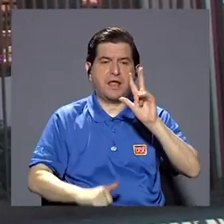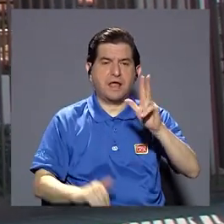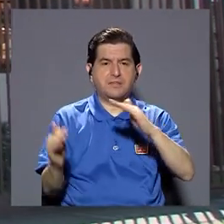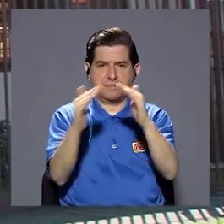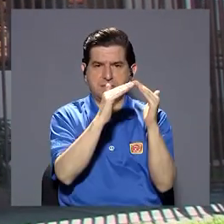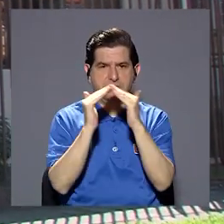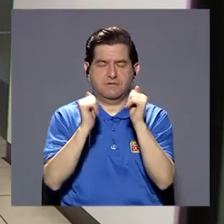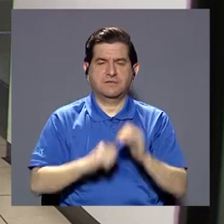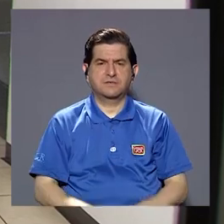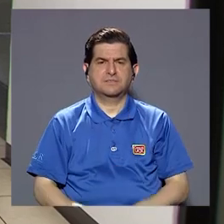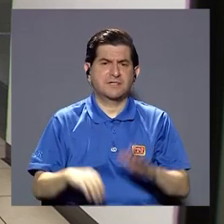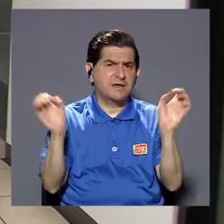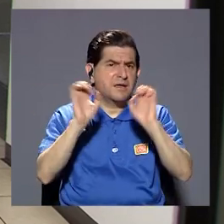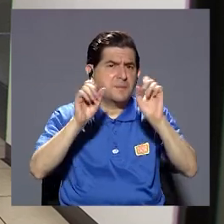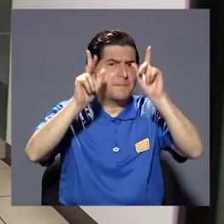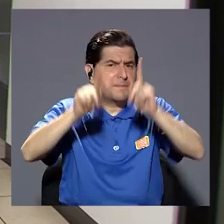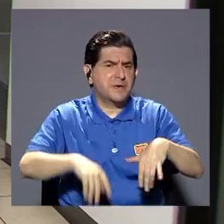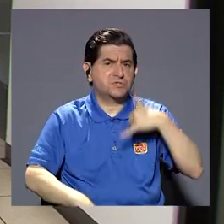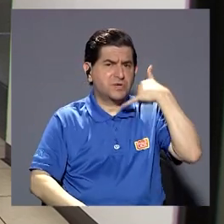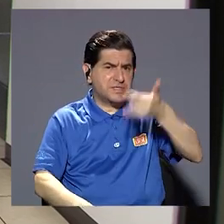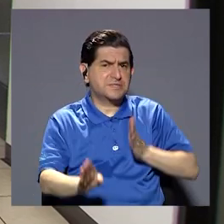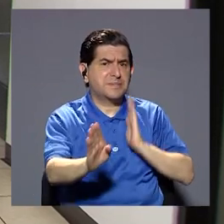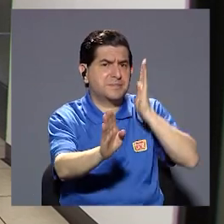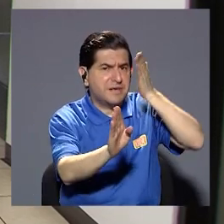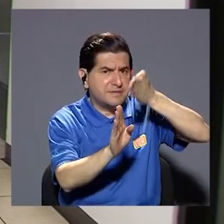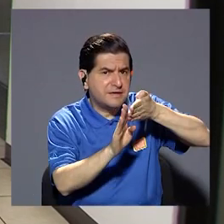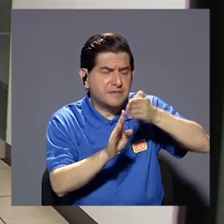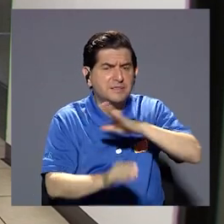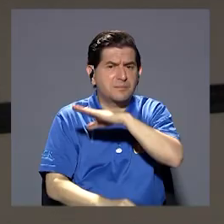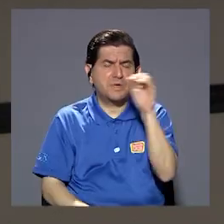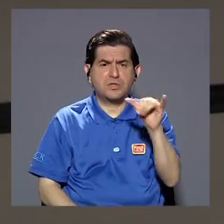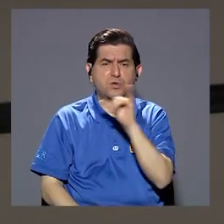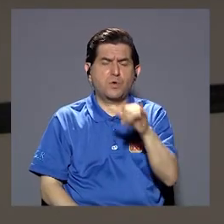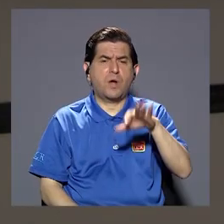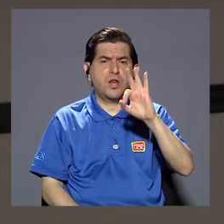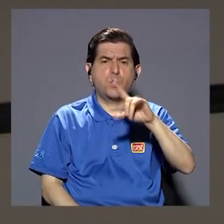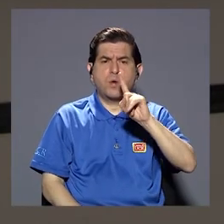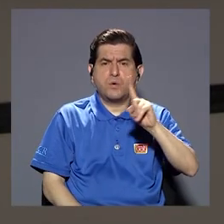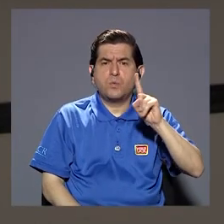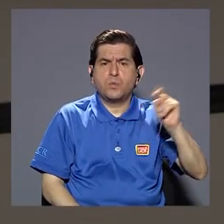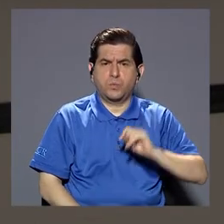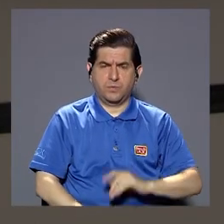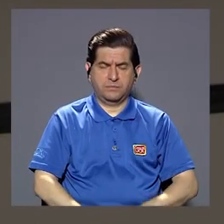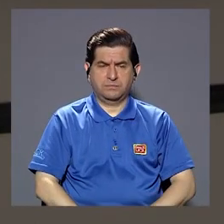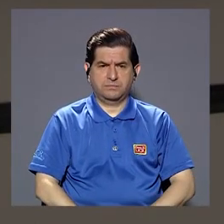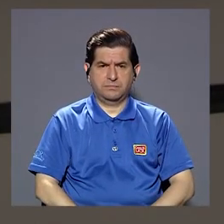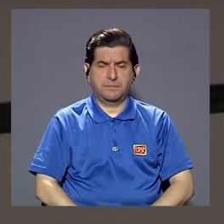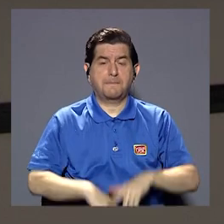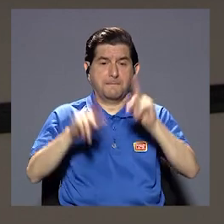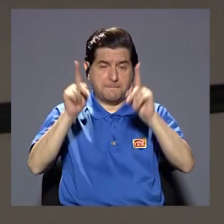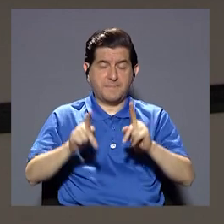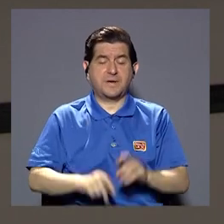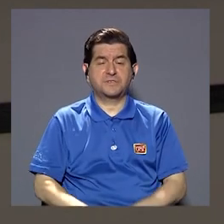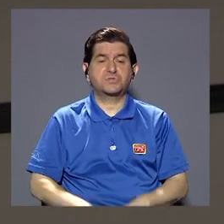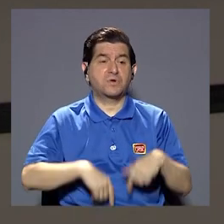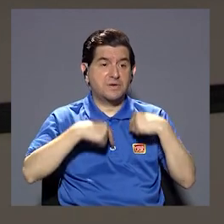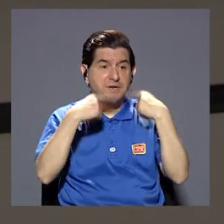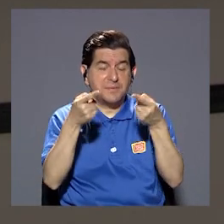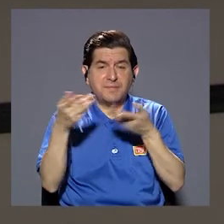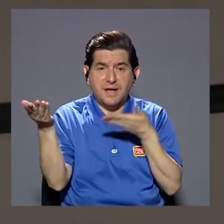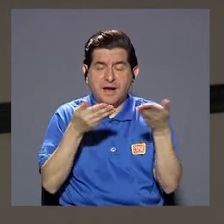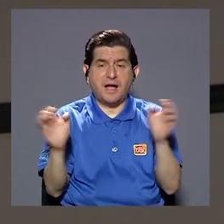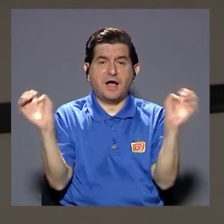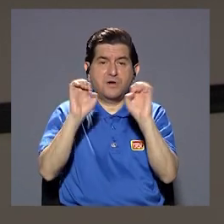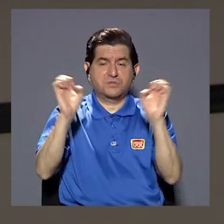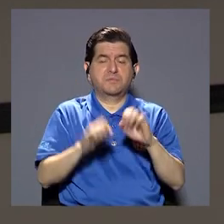igual a las tres comunidades en esta emergencia las personas llaman directamente ahí o es igual por el 911 las personas acuden